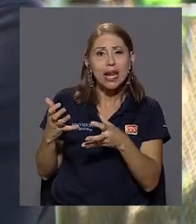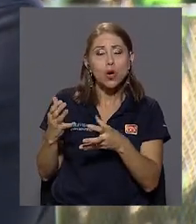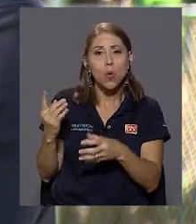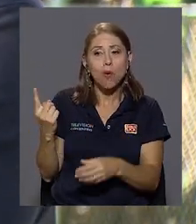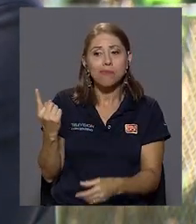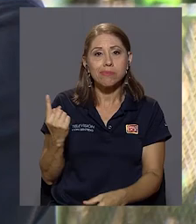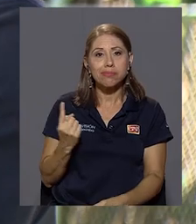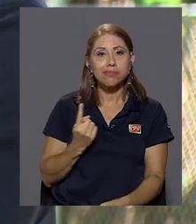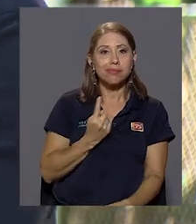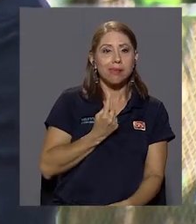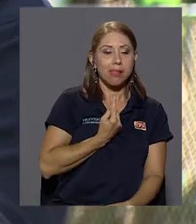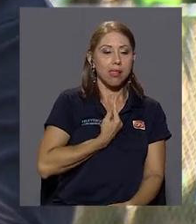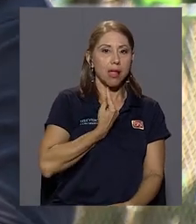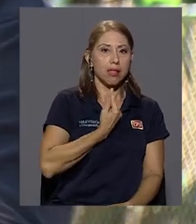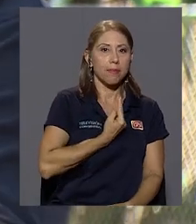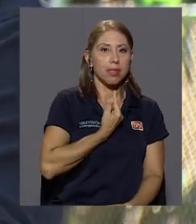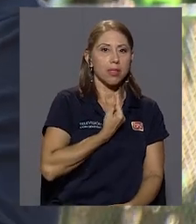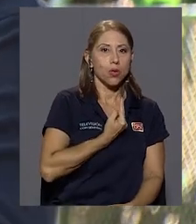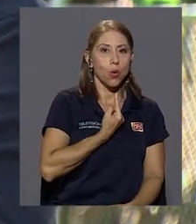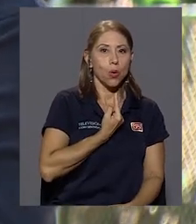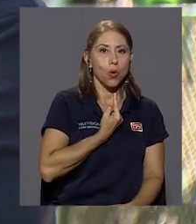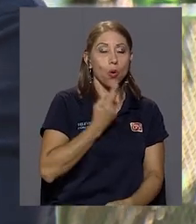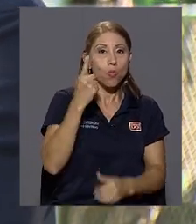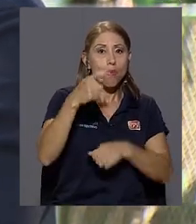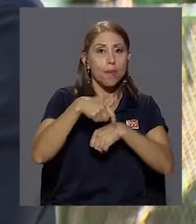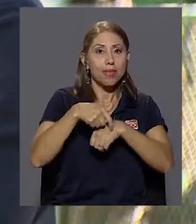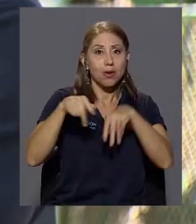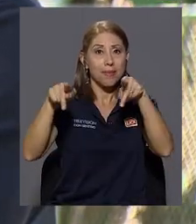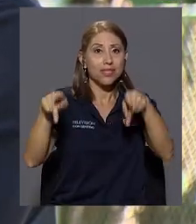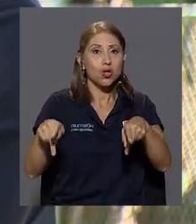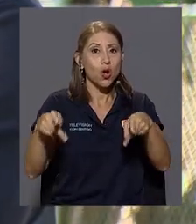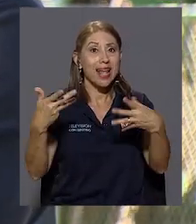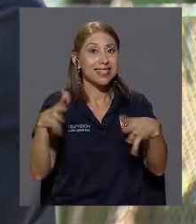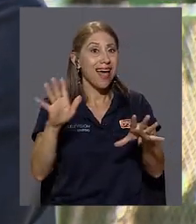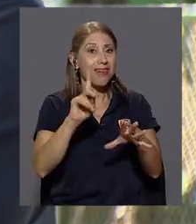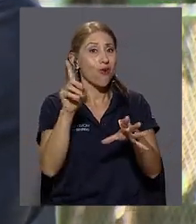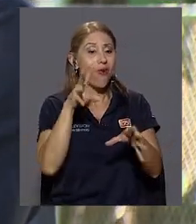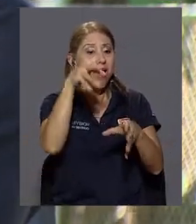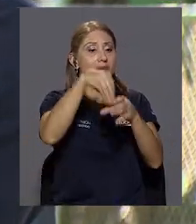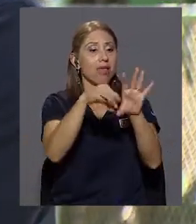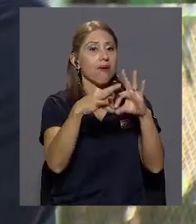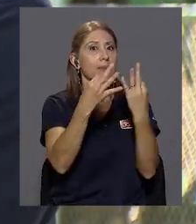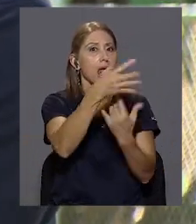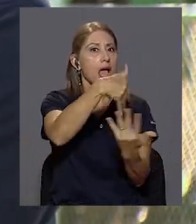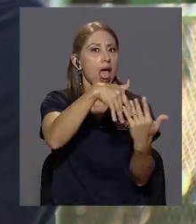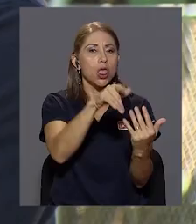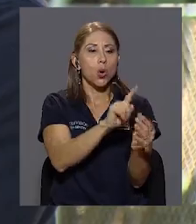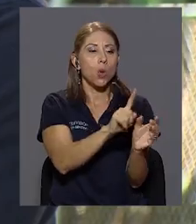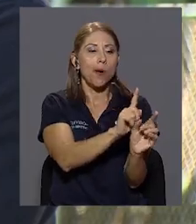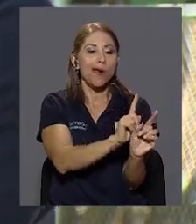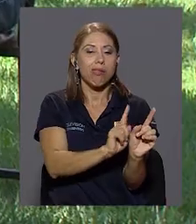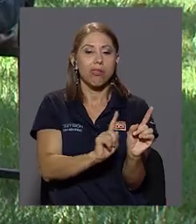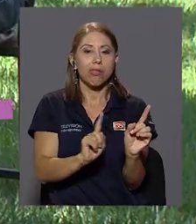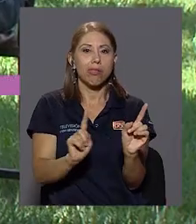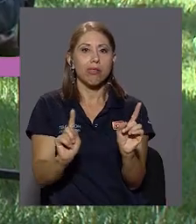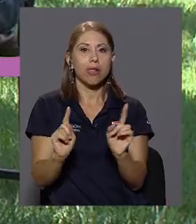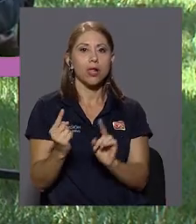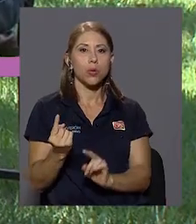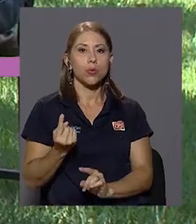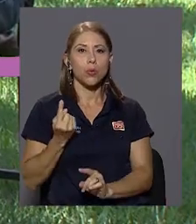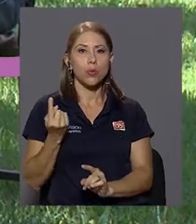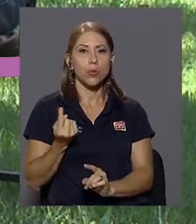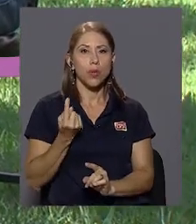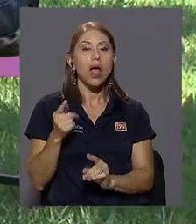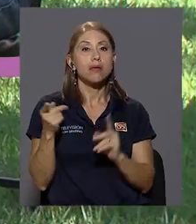aislamiento, va a haber un momento en el que la persona va a empezar a aislarse. Ya ahí ese es un indicio, ¿verdad? Pero eso es